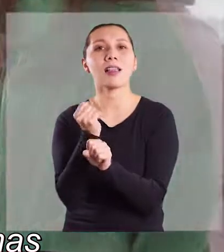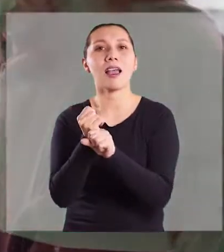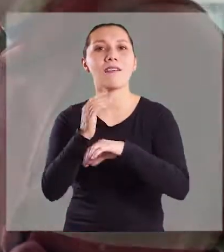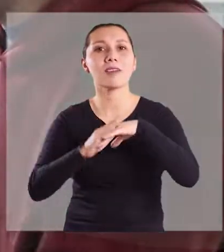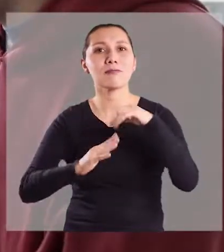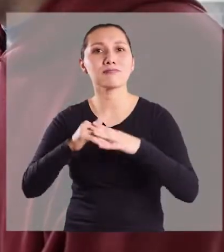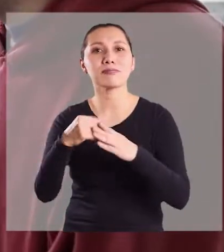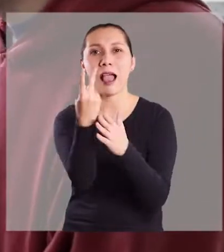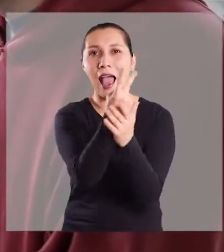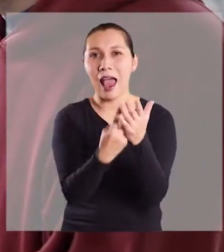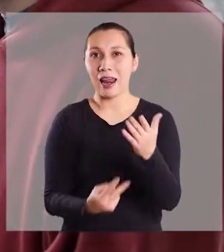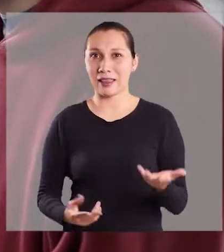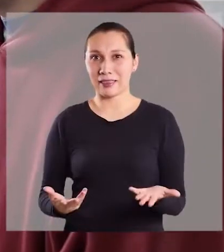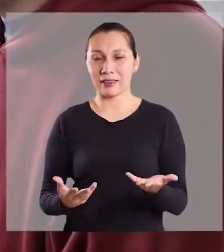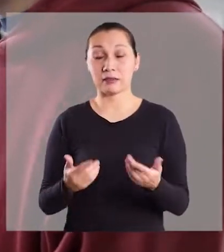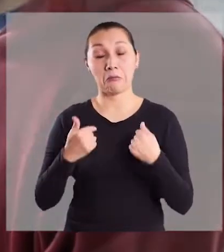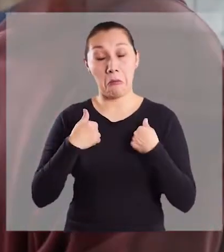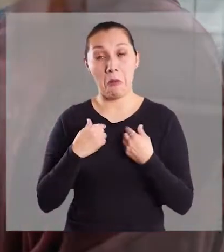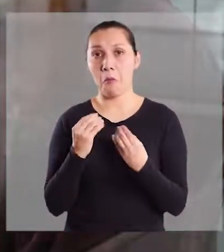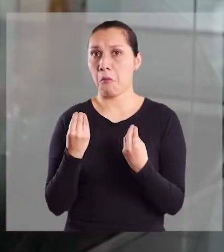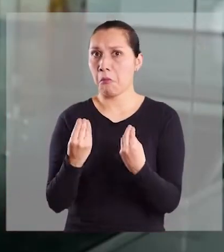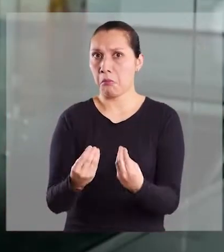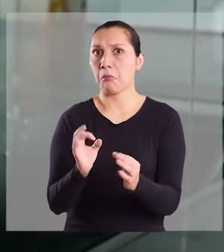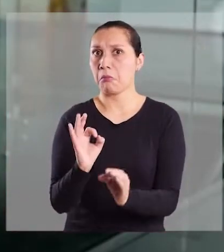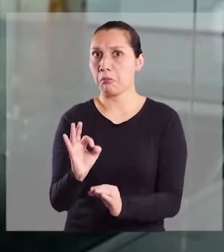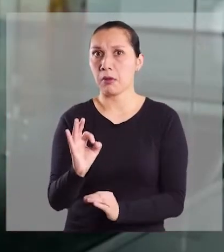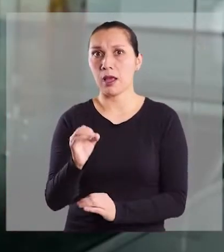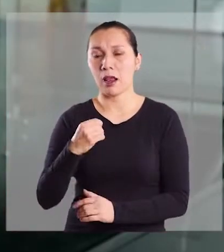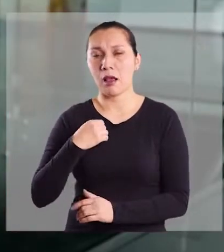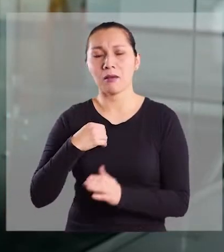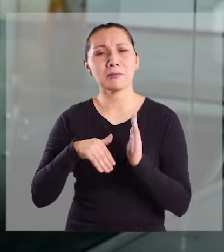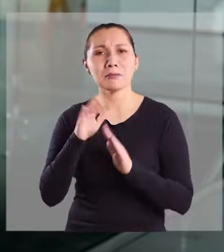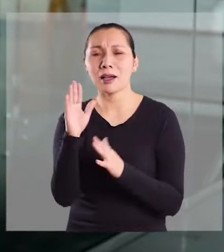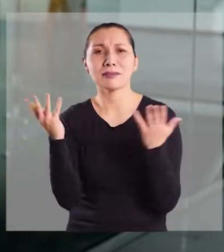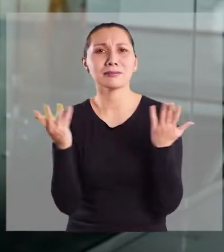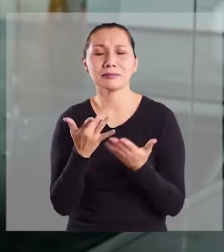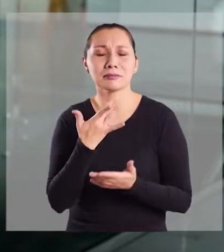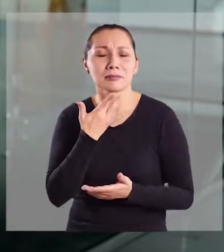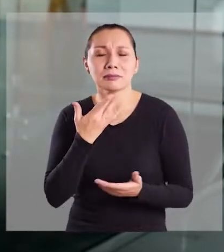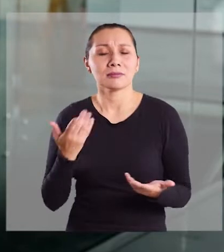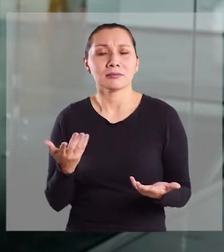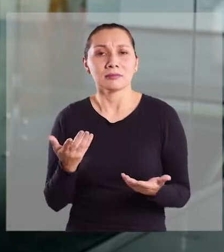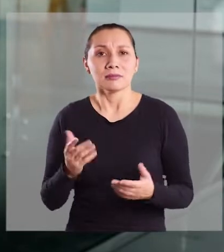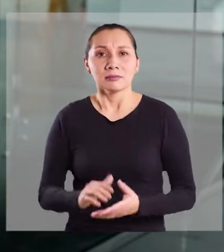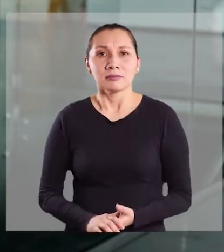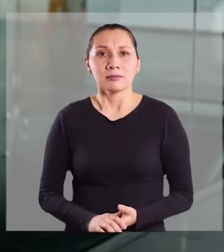artística. Sebastián en pantalla. A mí me parece genial, sobre todo porque